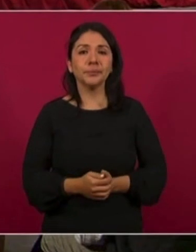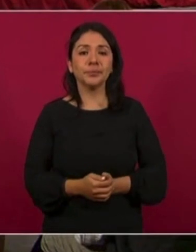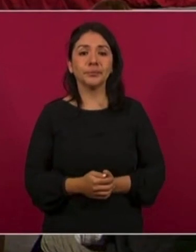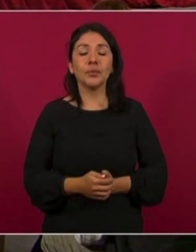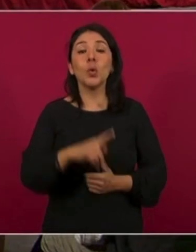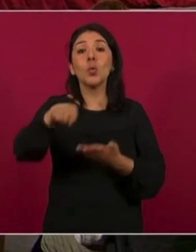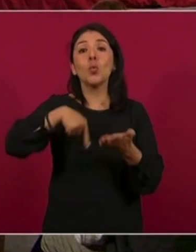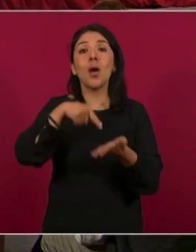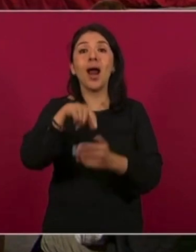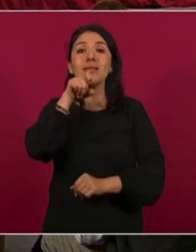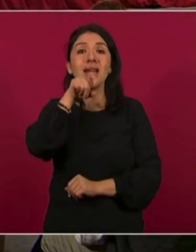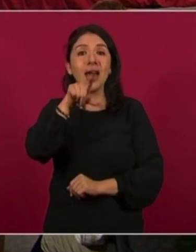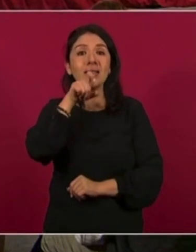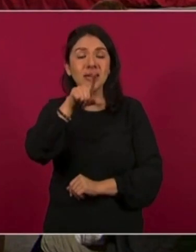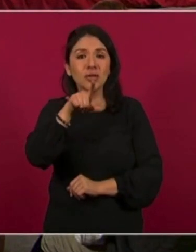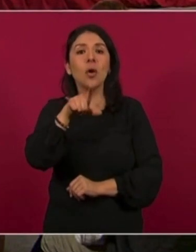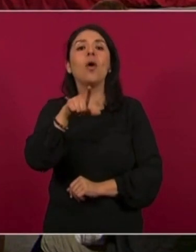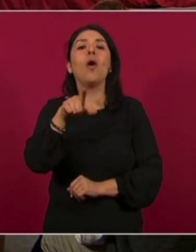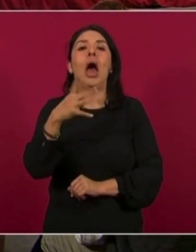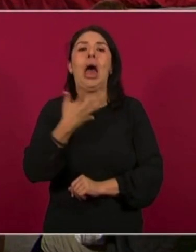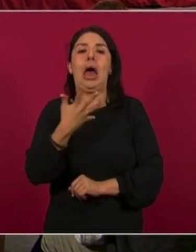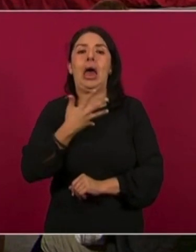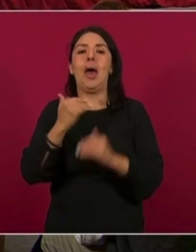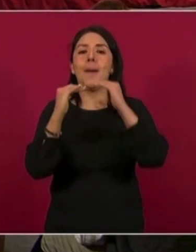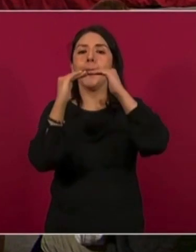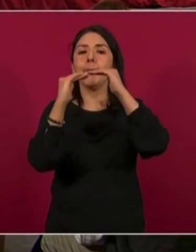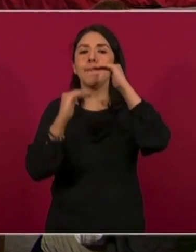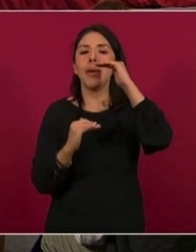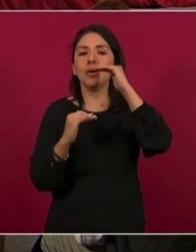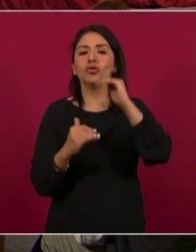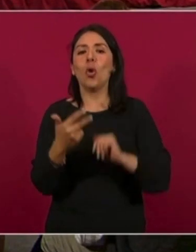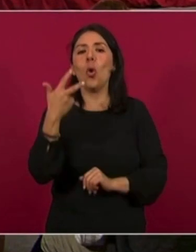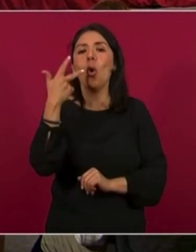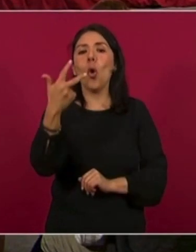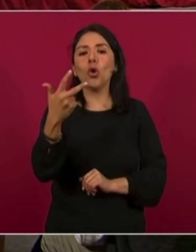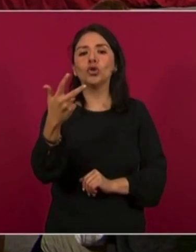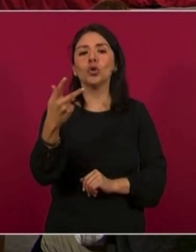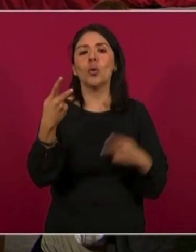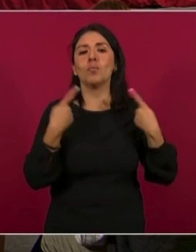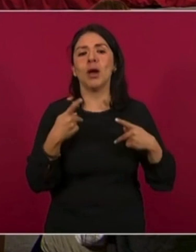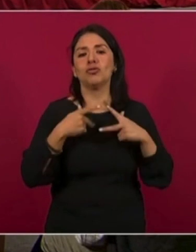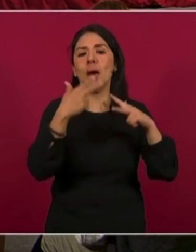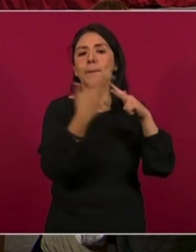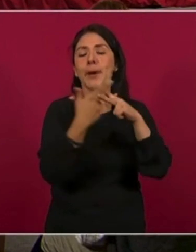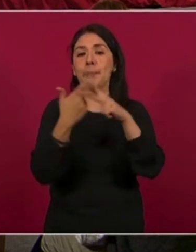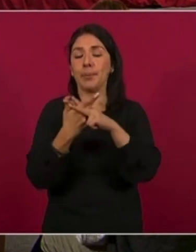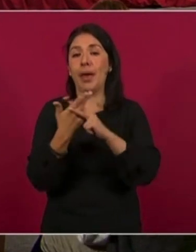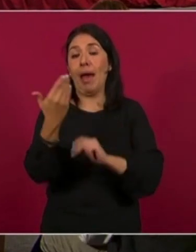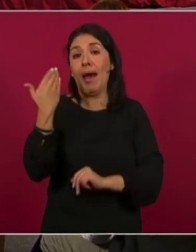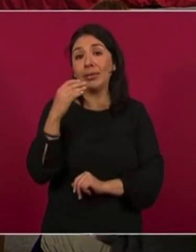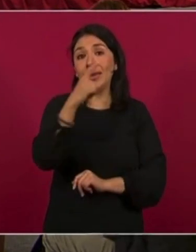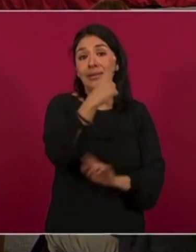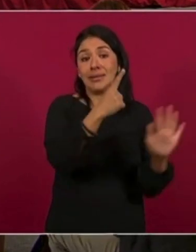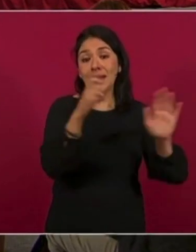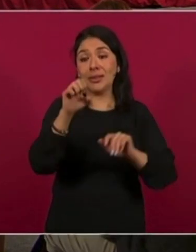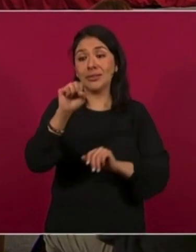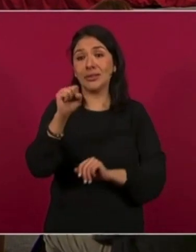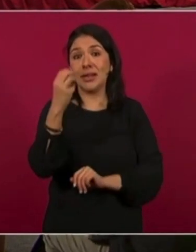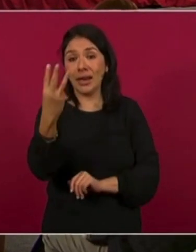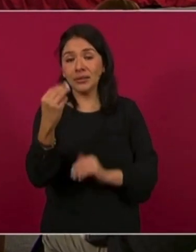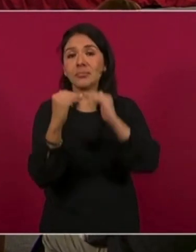En Jalisco hubo un decremento de ocho homicidios, de 163 a